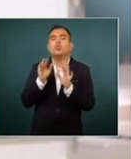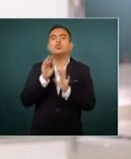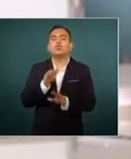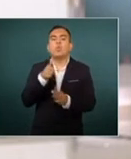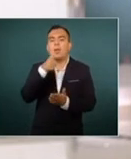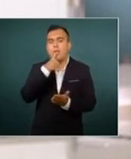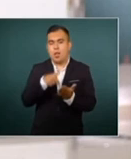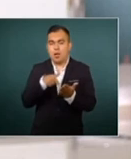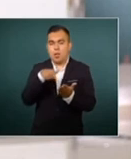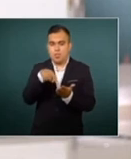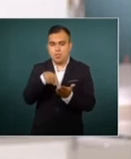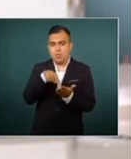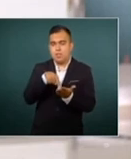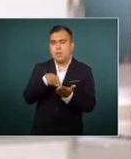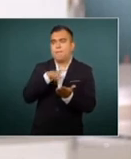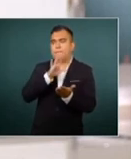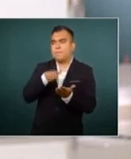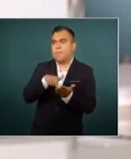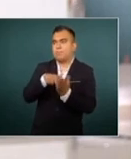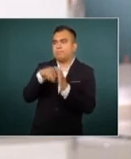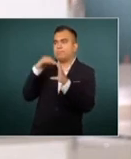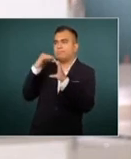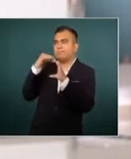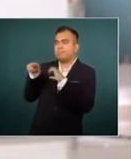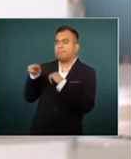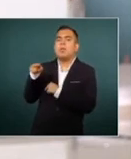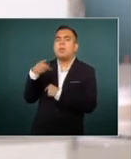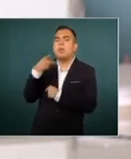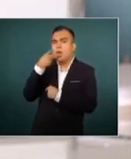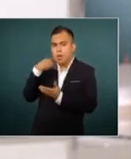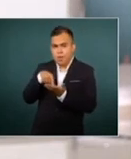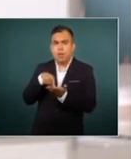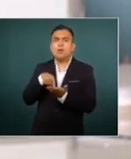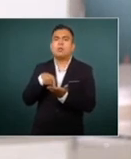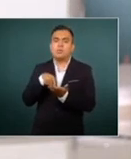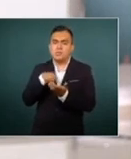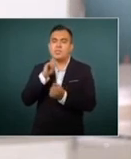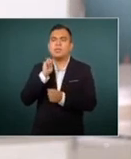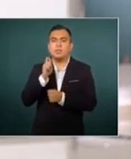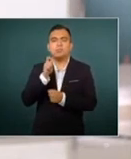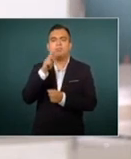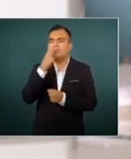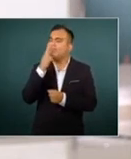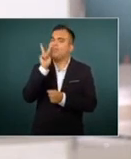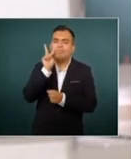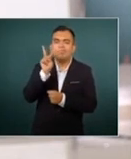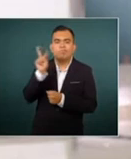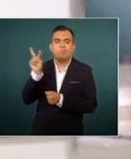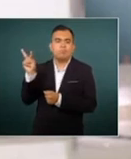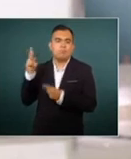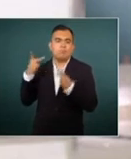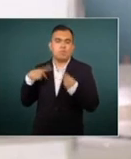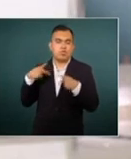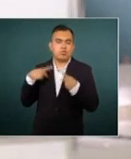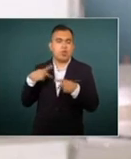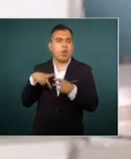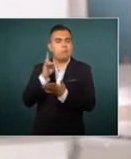envió comunicó donde habla de que qué bueno que se quiten máscaras y que este tipo de personajes